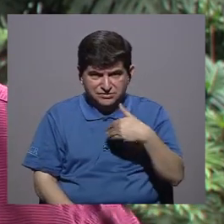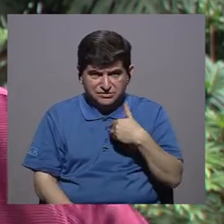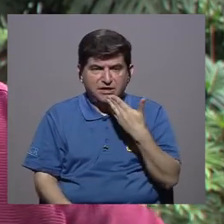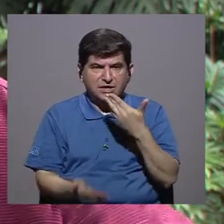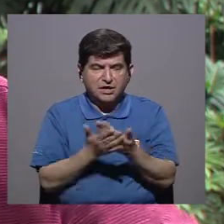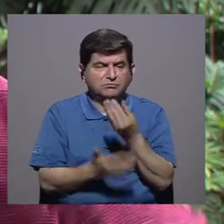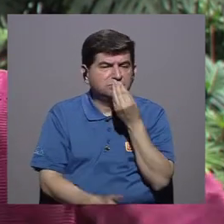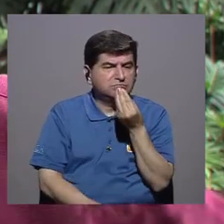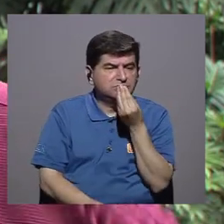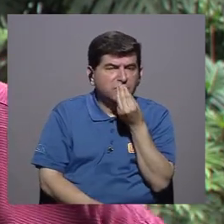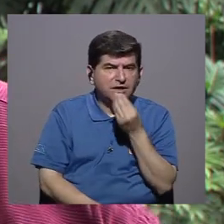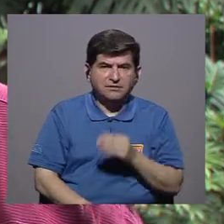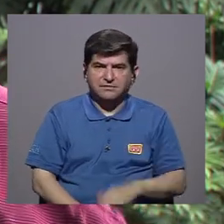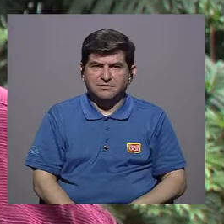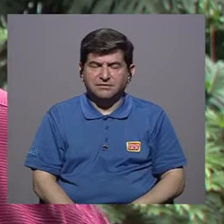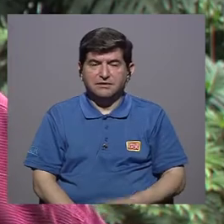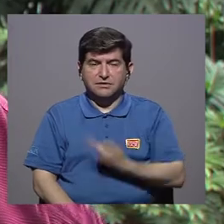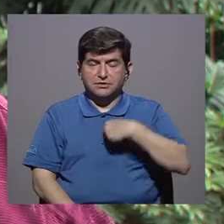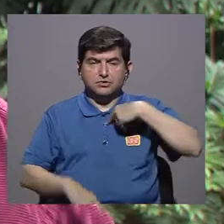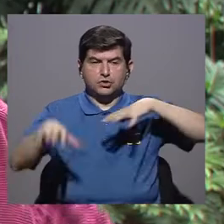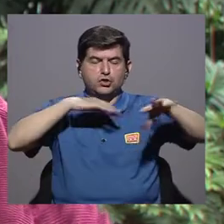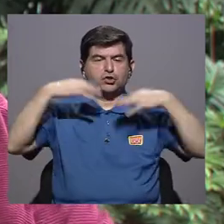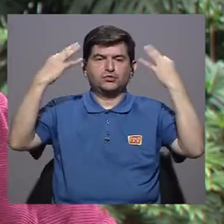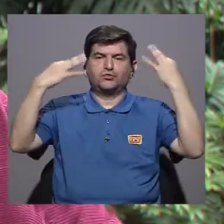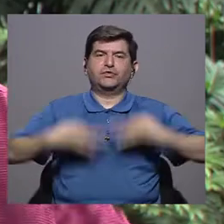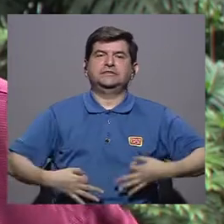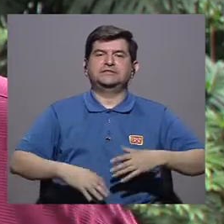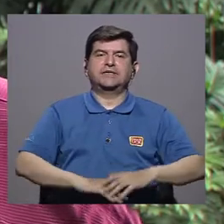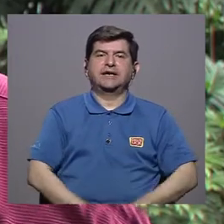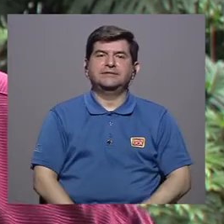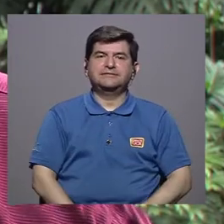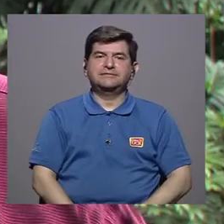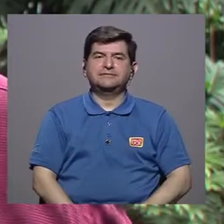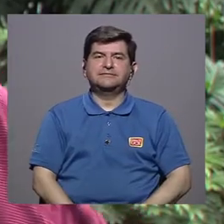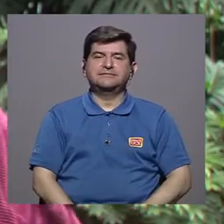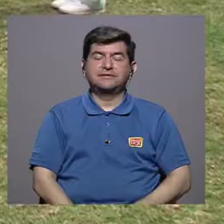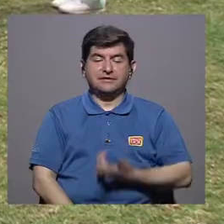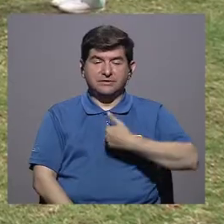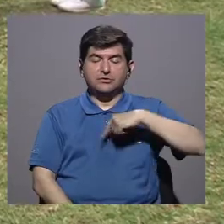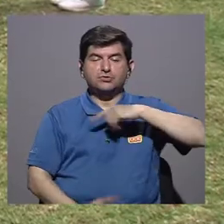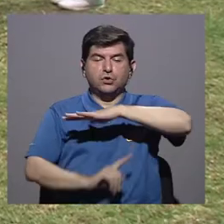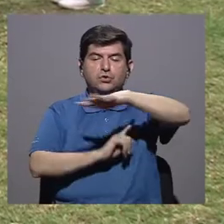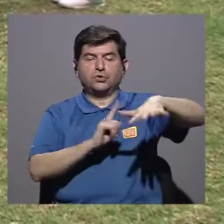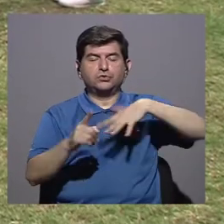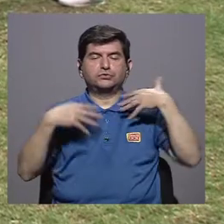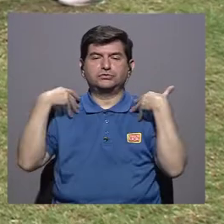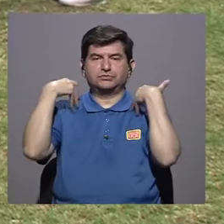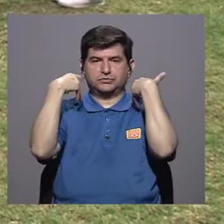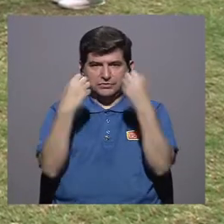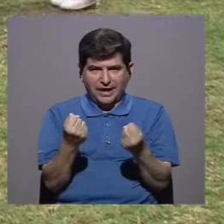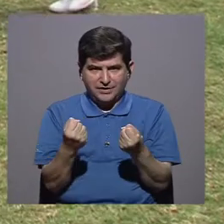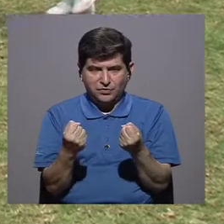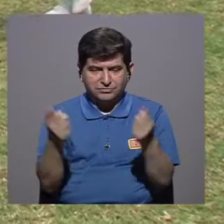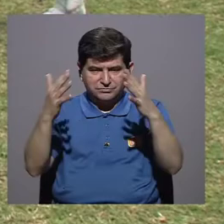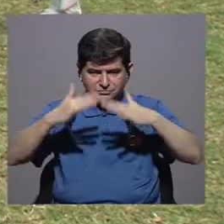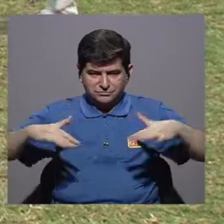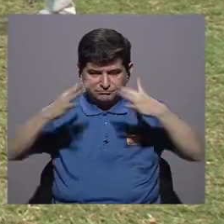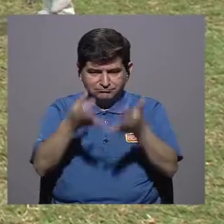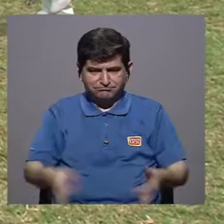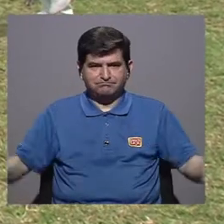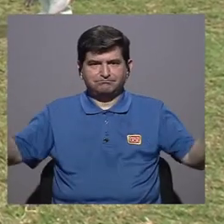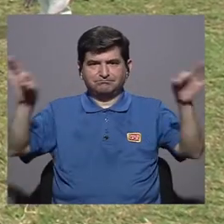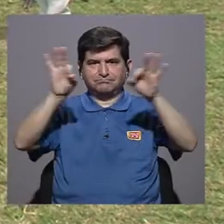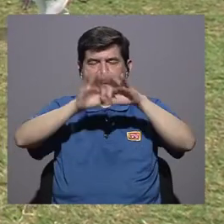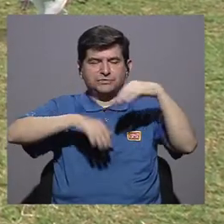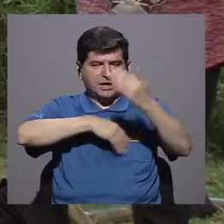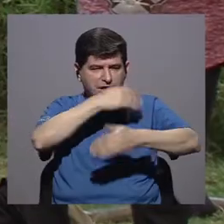nosotros tenemos una buena alimentación, si hacemos actividad física, si vivimos en un entorno saludable, porque